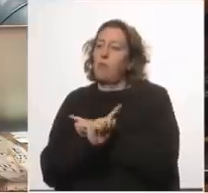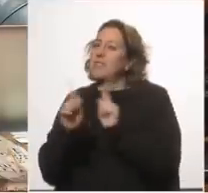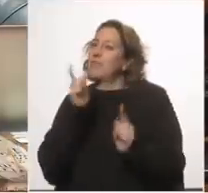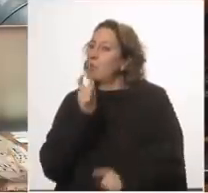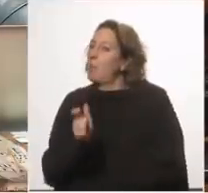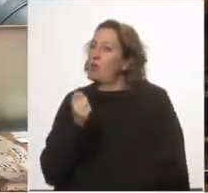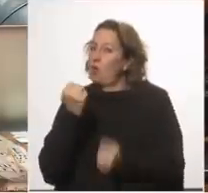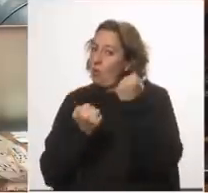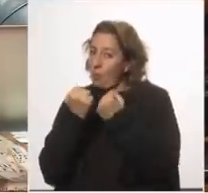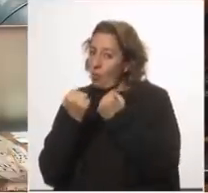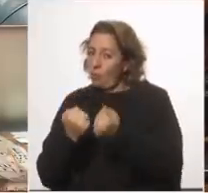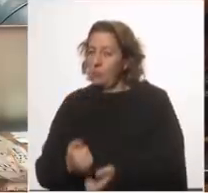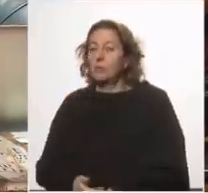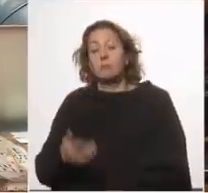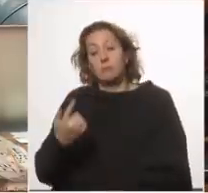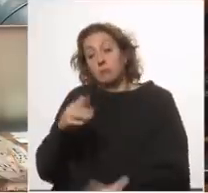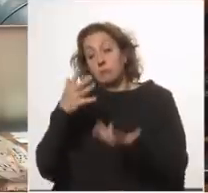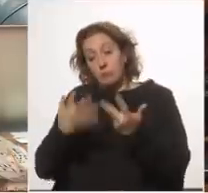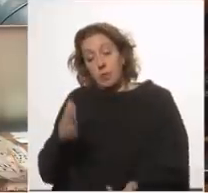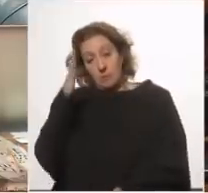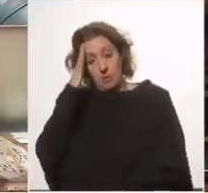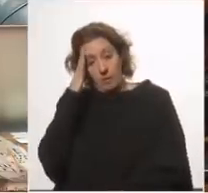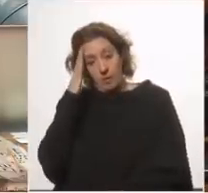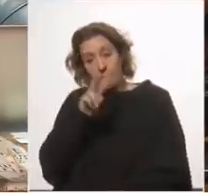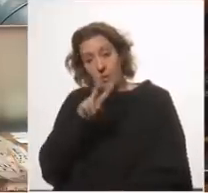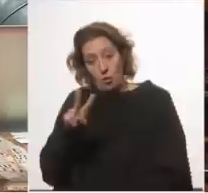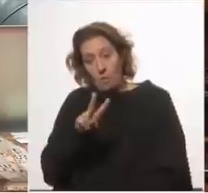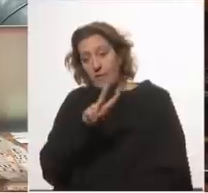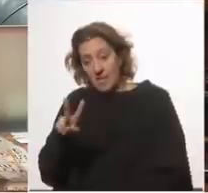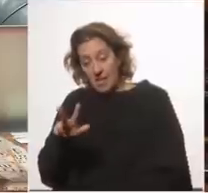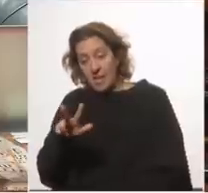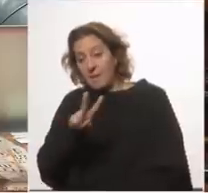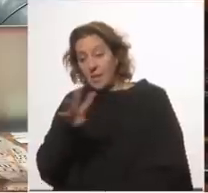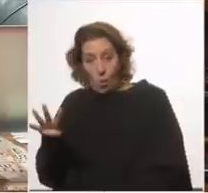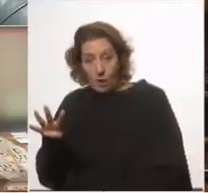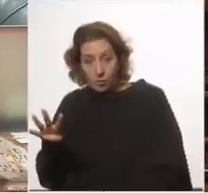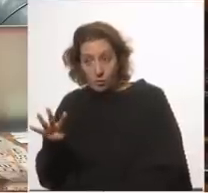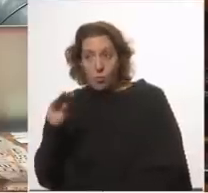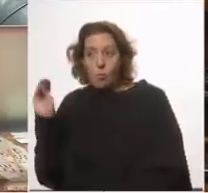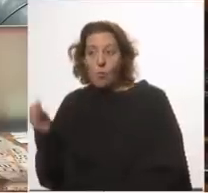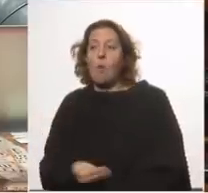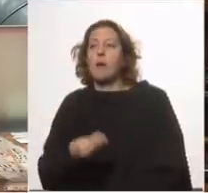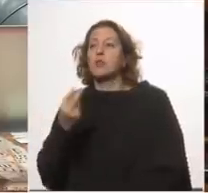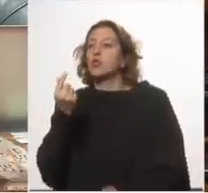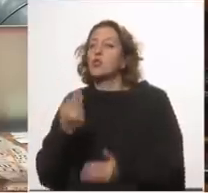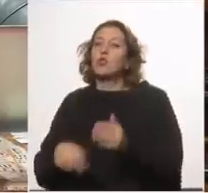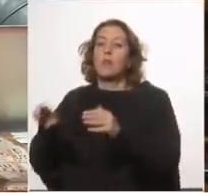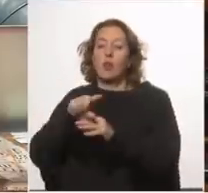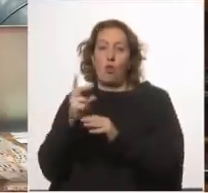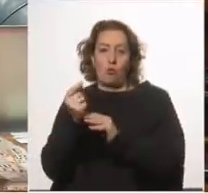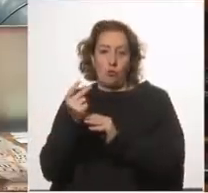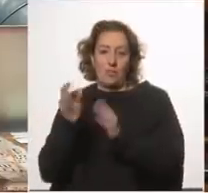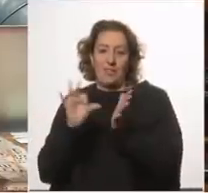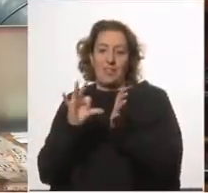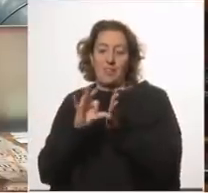fundamento económico queremos saber en el 22 en el 23 y en el 24 cuáles son los sobrecostos del sistema de la